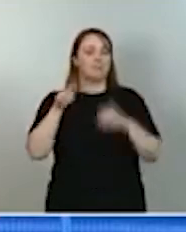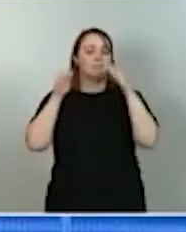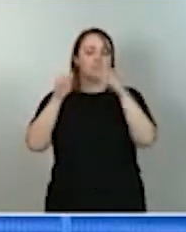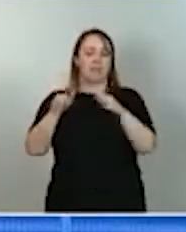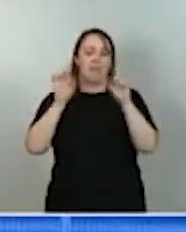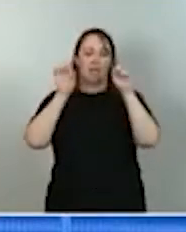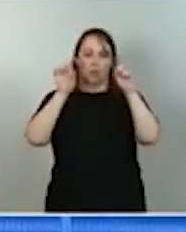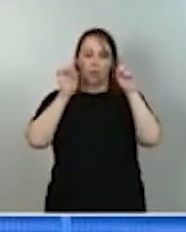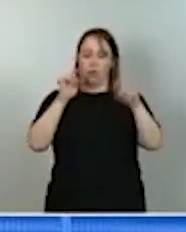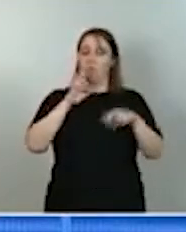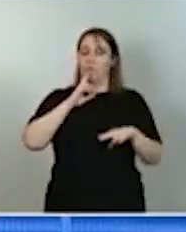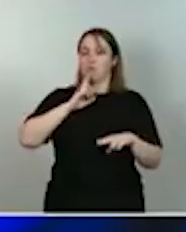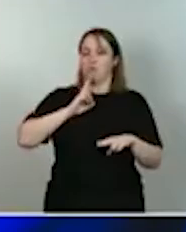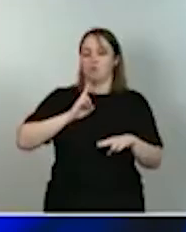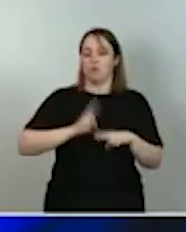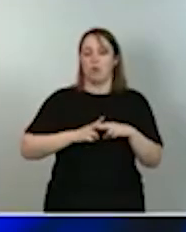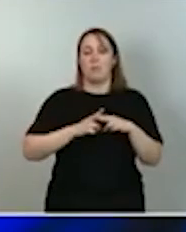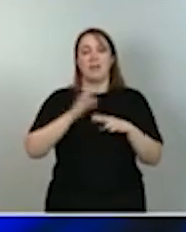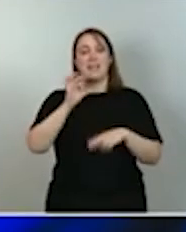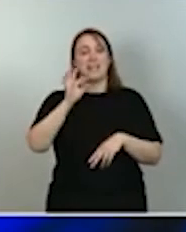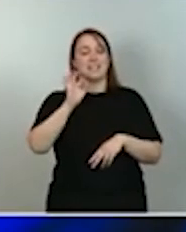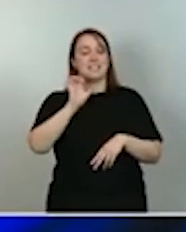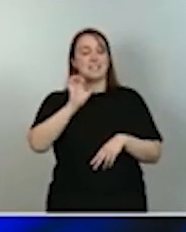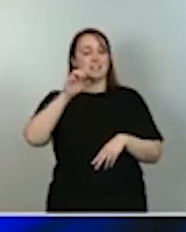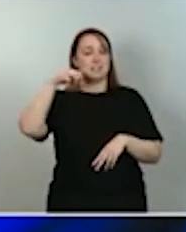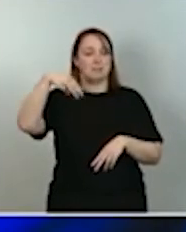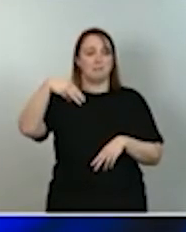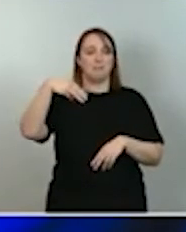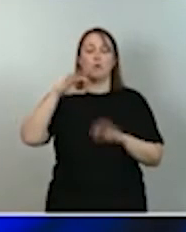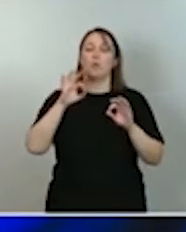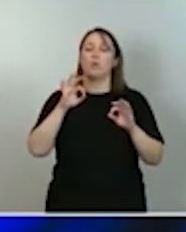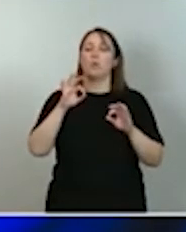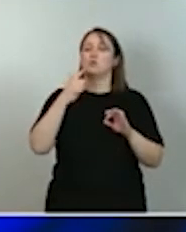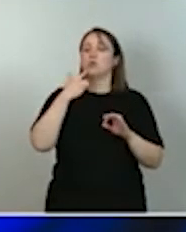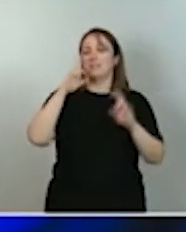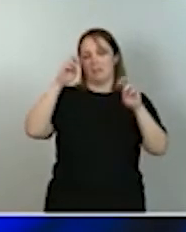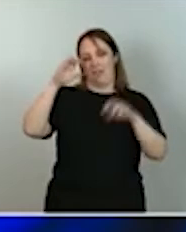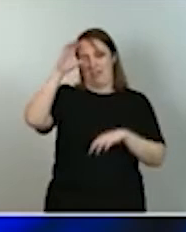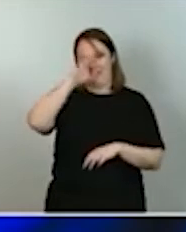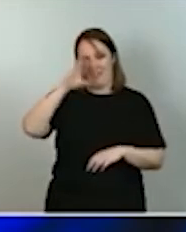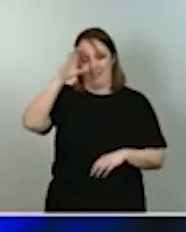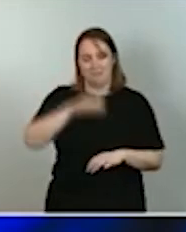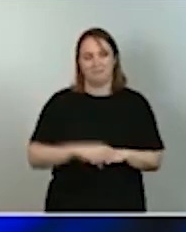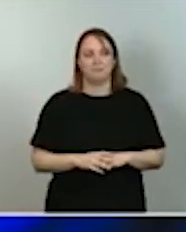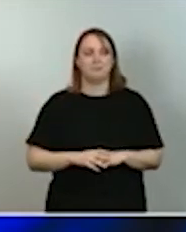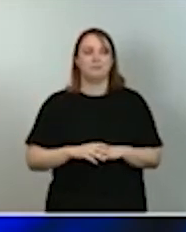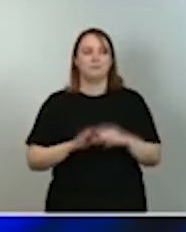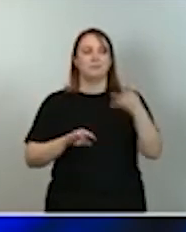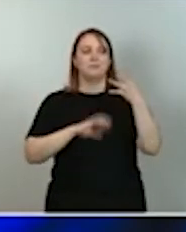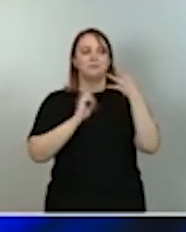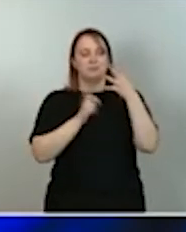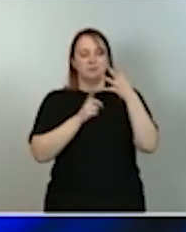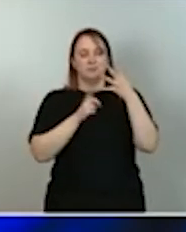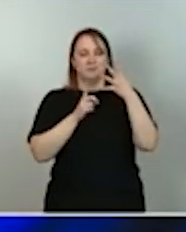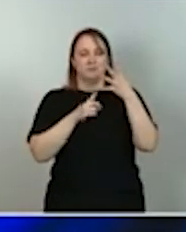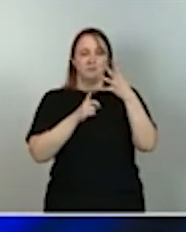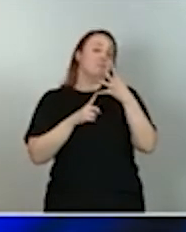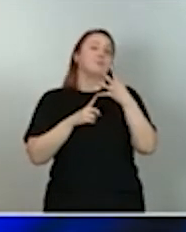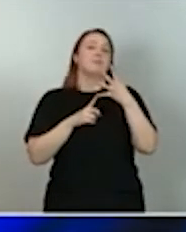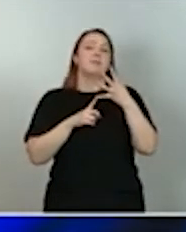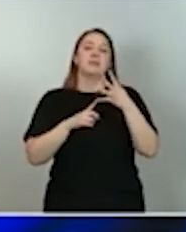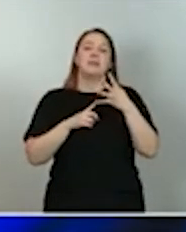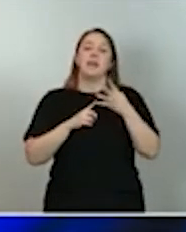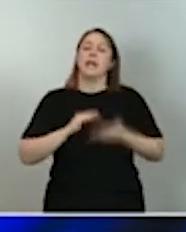acrónimo STEM que se relacionan con las ciencias. En cuarto lugar, reforzar la capacidad española en